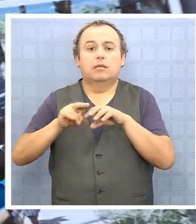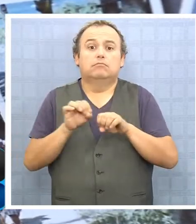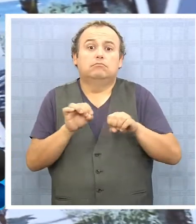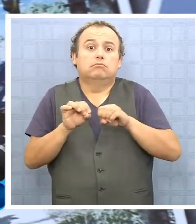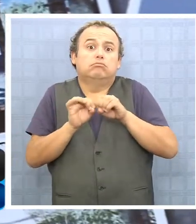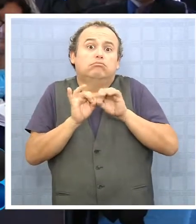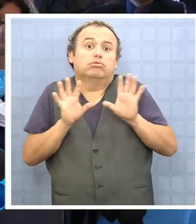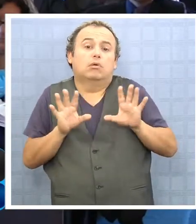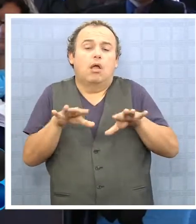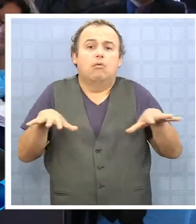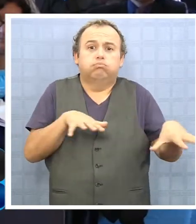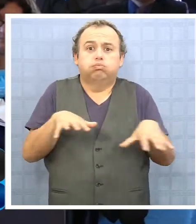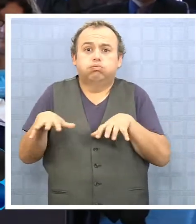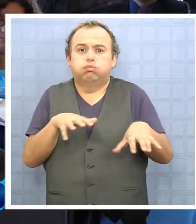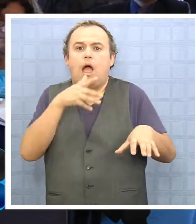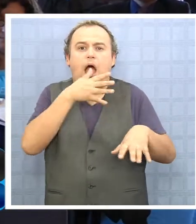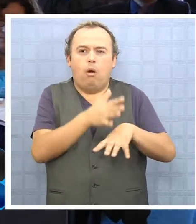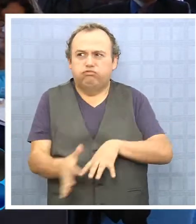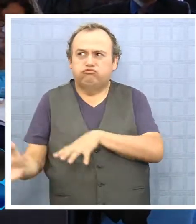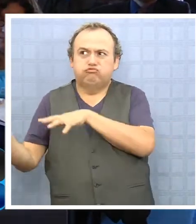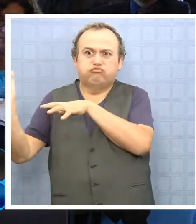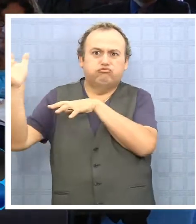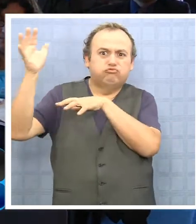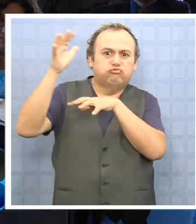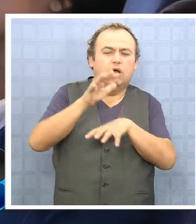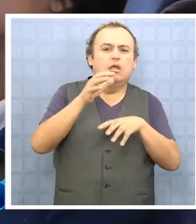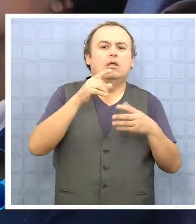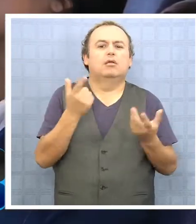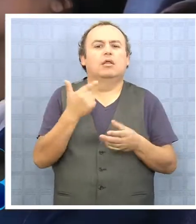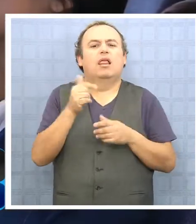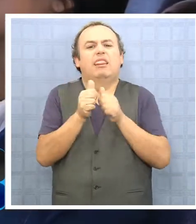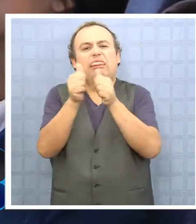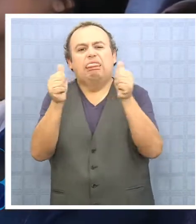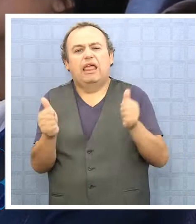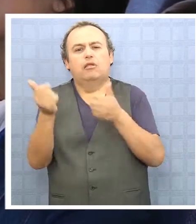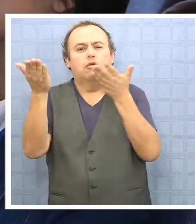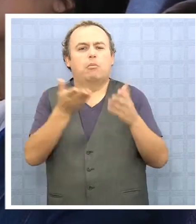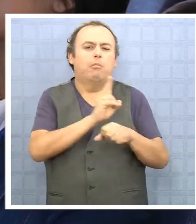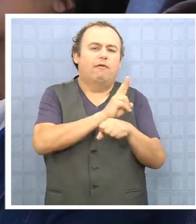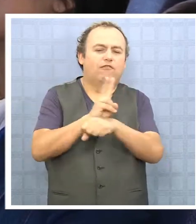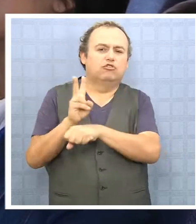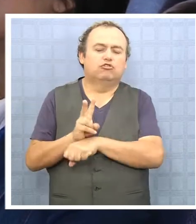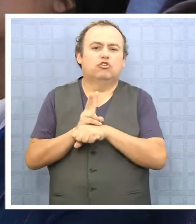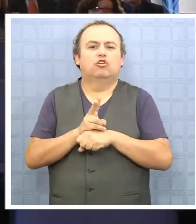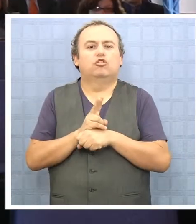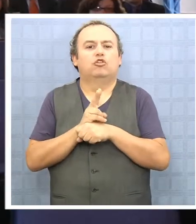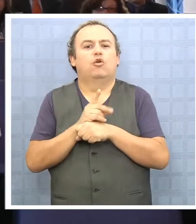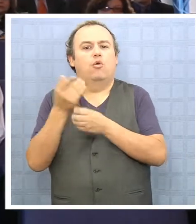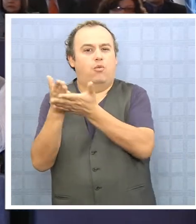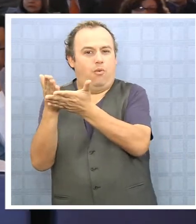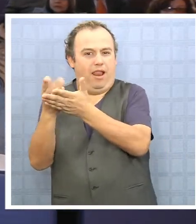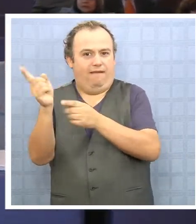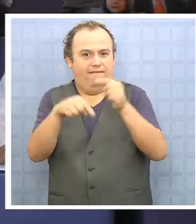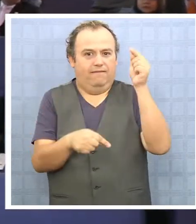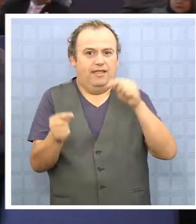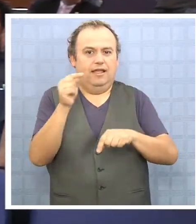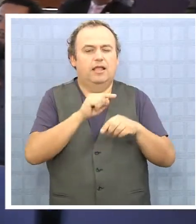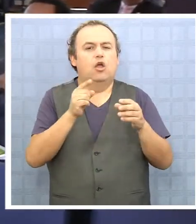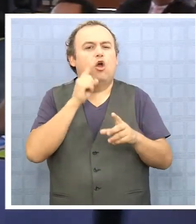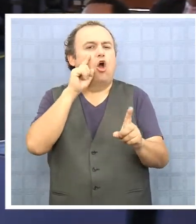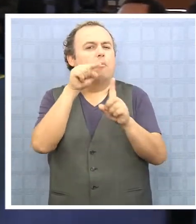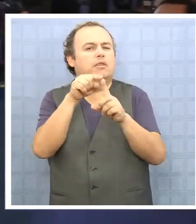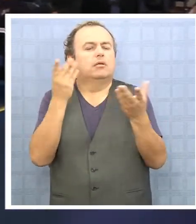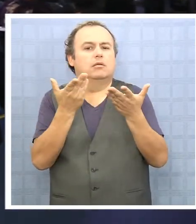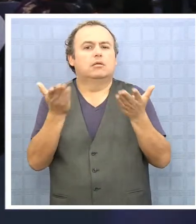Terremotos y Tsunamis, en el cual participaron directores y profesores de dichos establecimientos. El objetivo principal